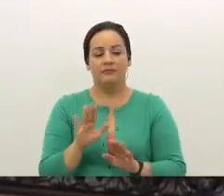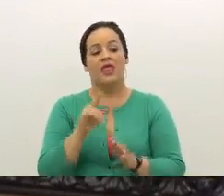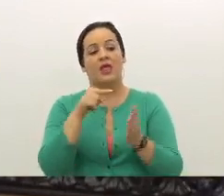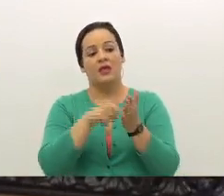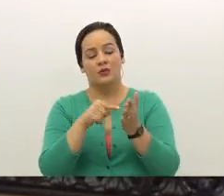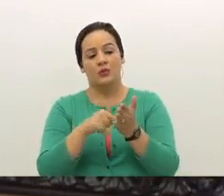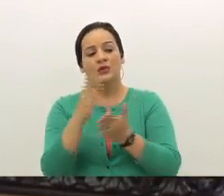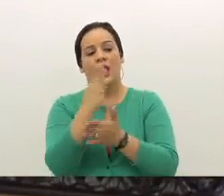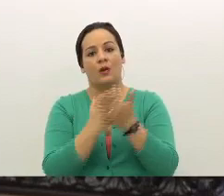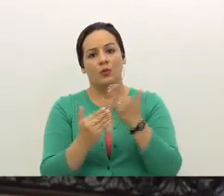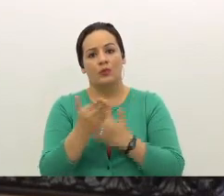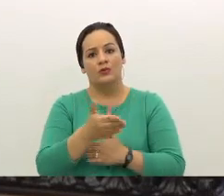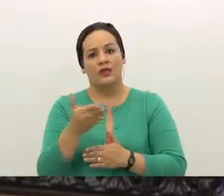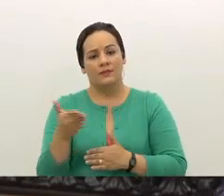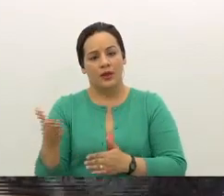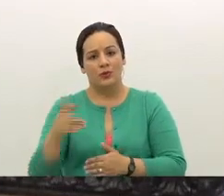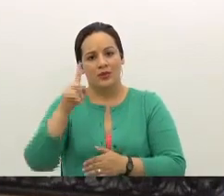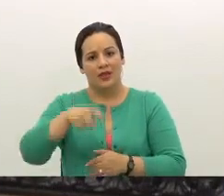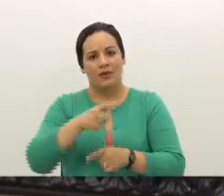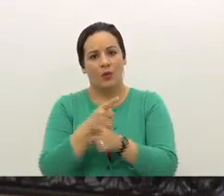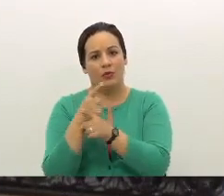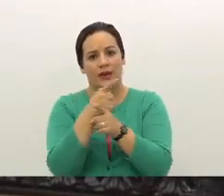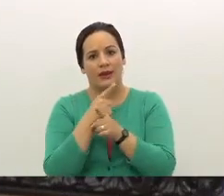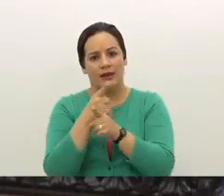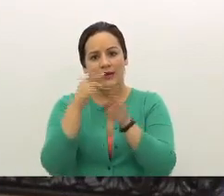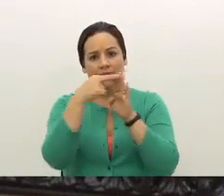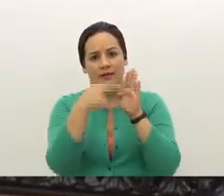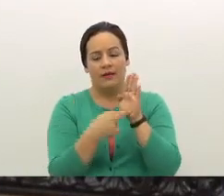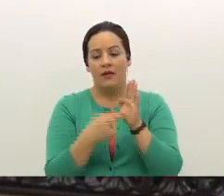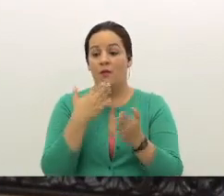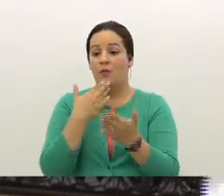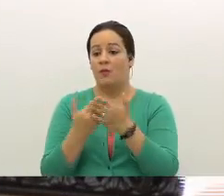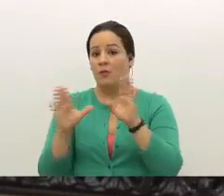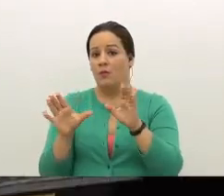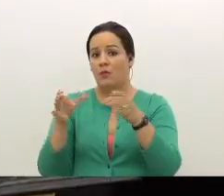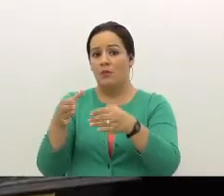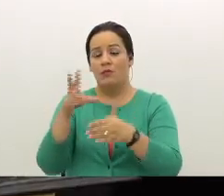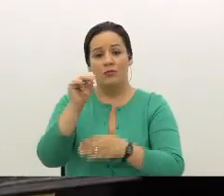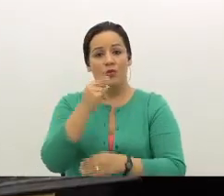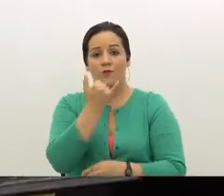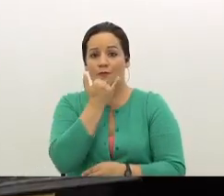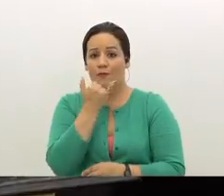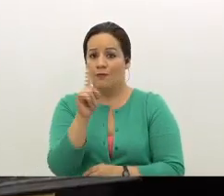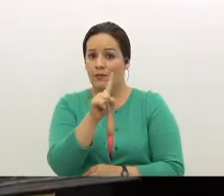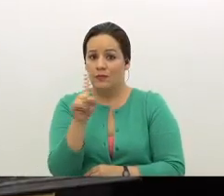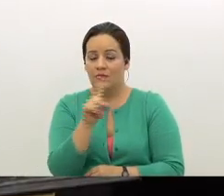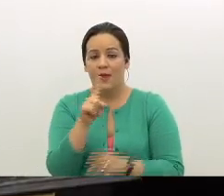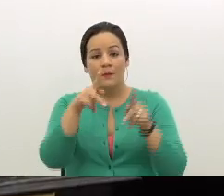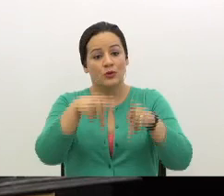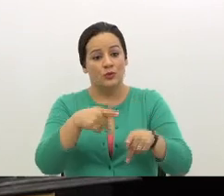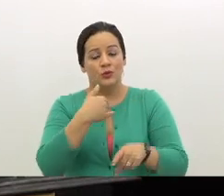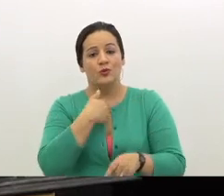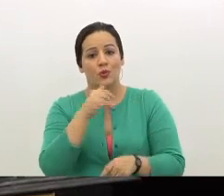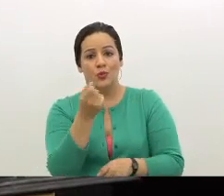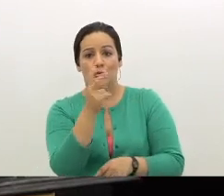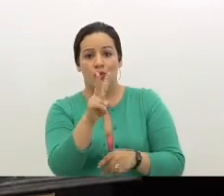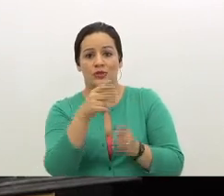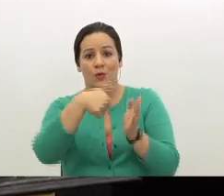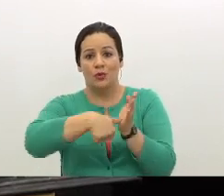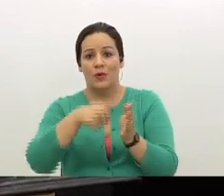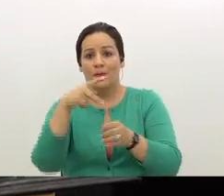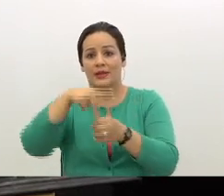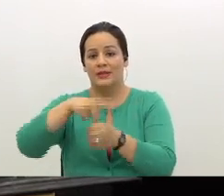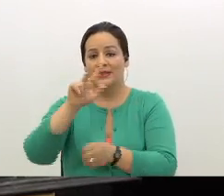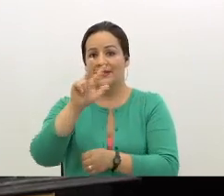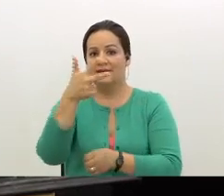aspectos que se deben corregir en el reglamento? Bueno, la Comisión no falló, la Comisión no falló. La persona que obtuvo 12 votos participó en el tercer